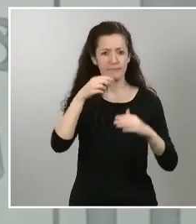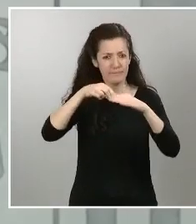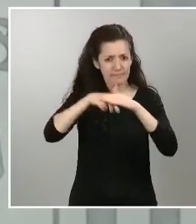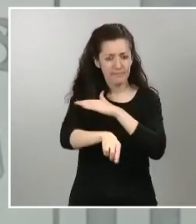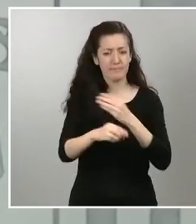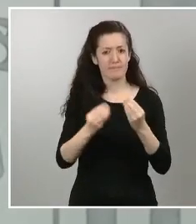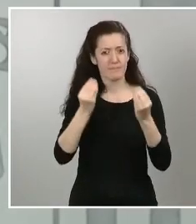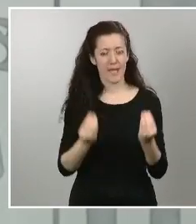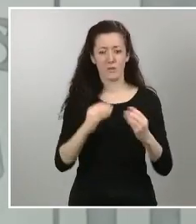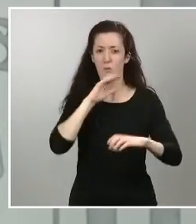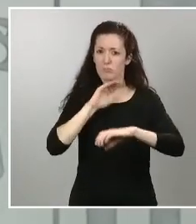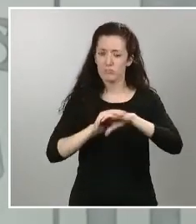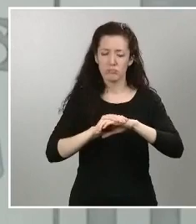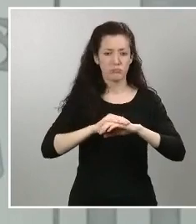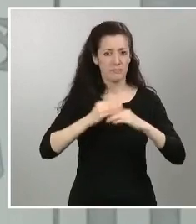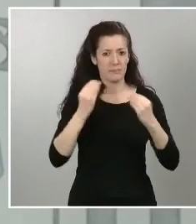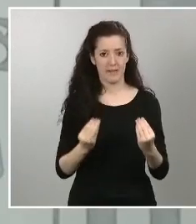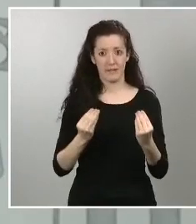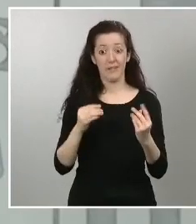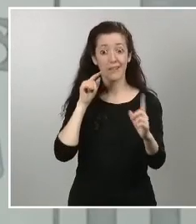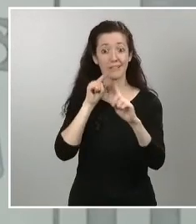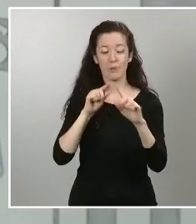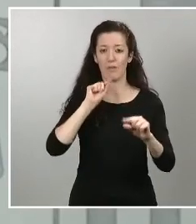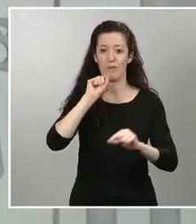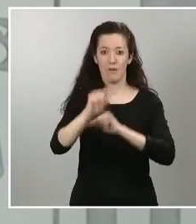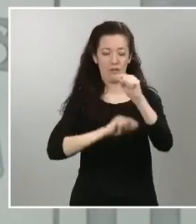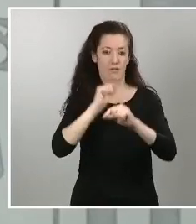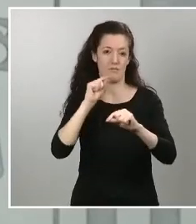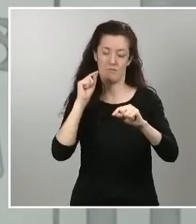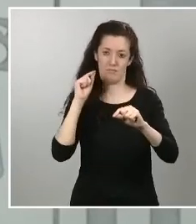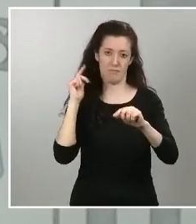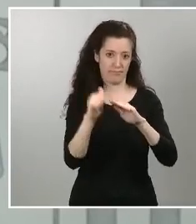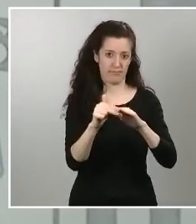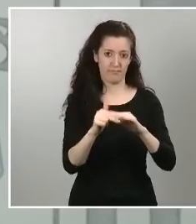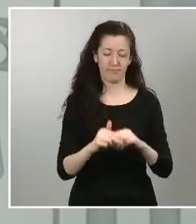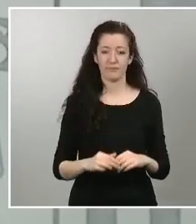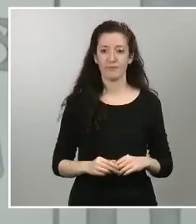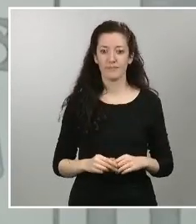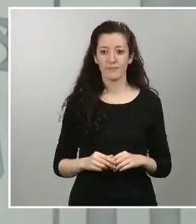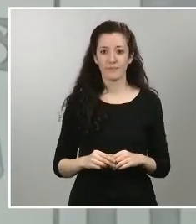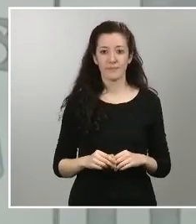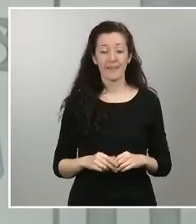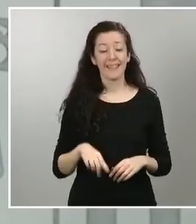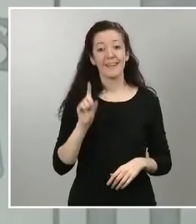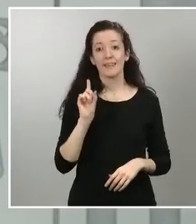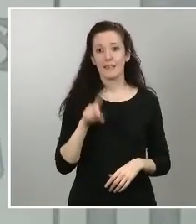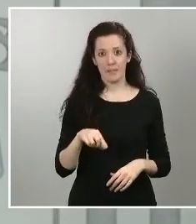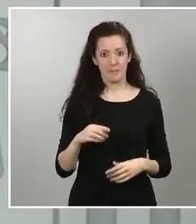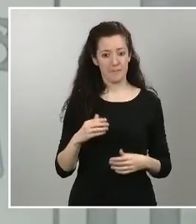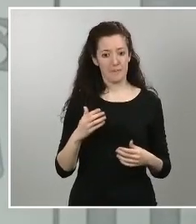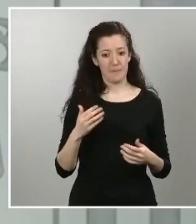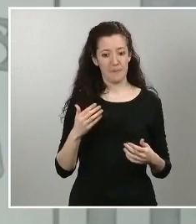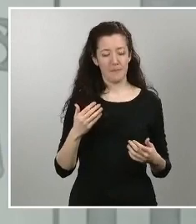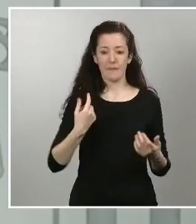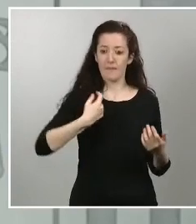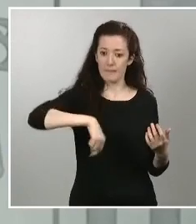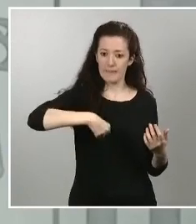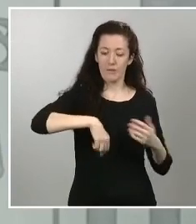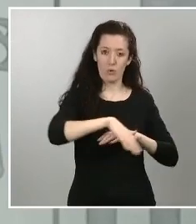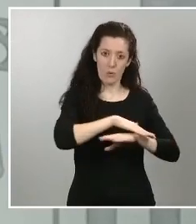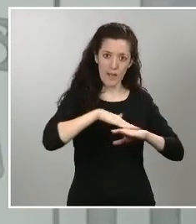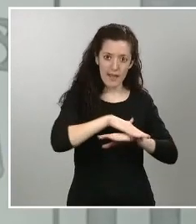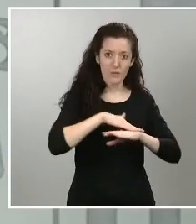esta pandemia y también queremos comentar que mantenemos reuniones no solo el presidente del gobierno con los presidentes